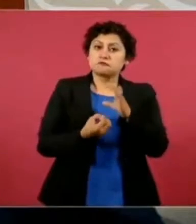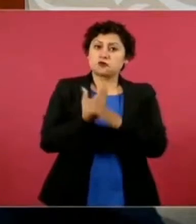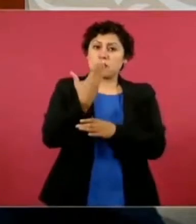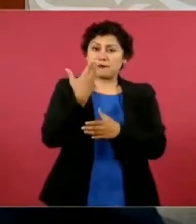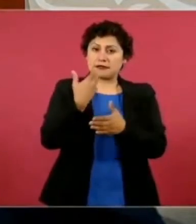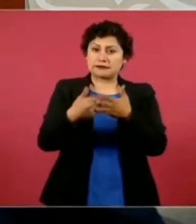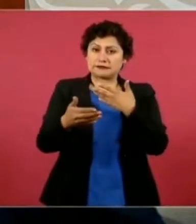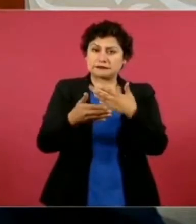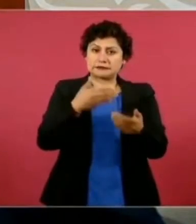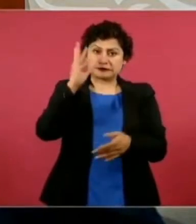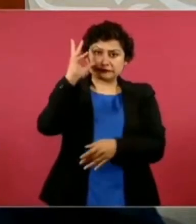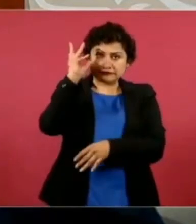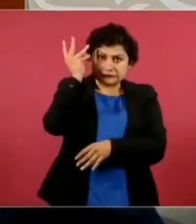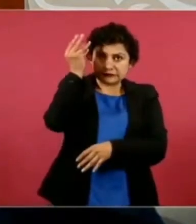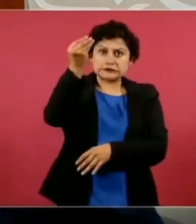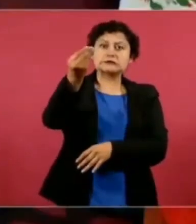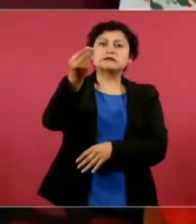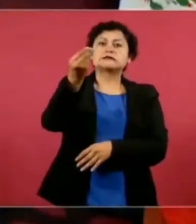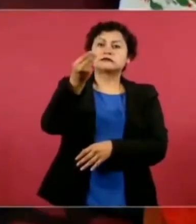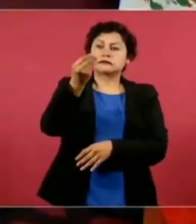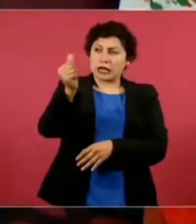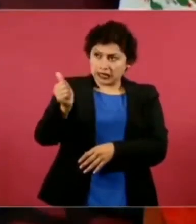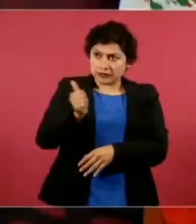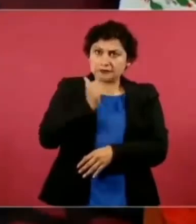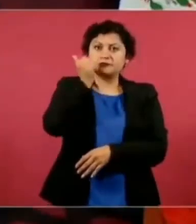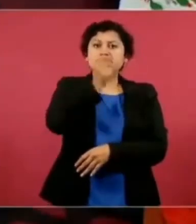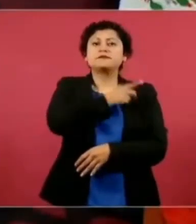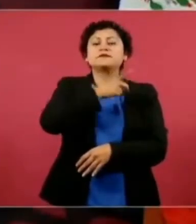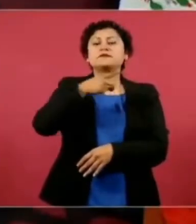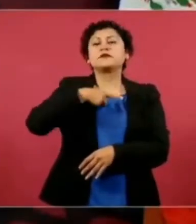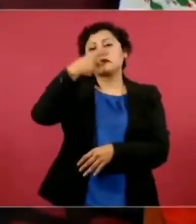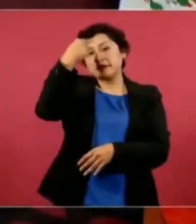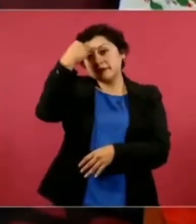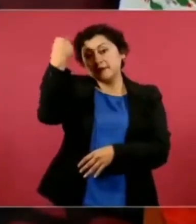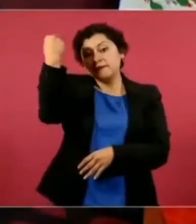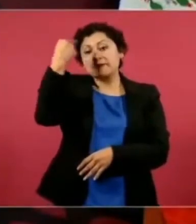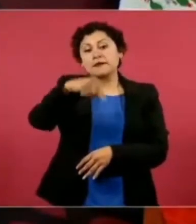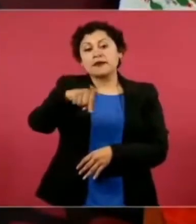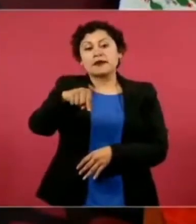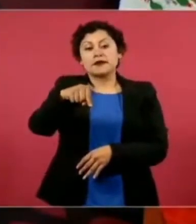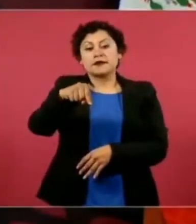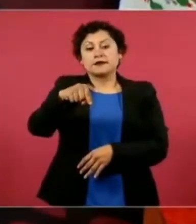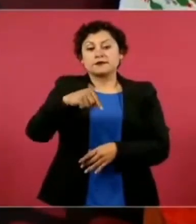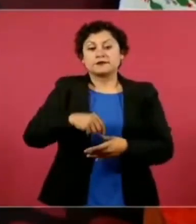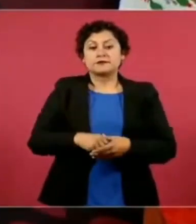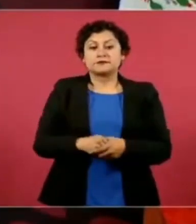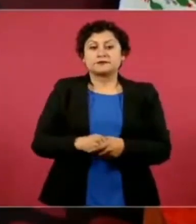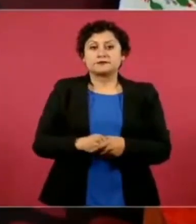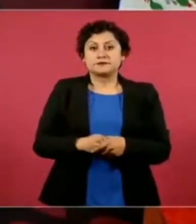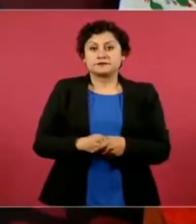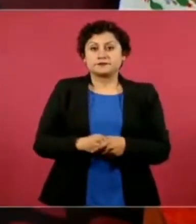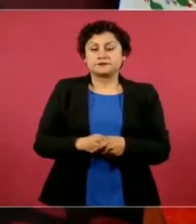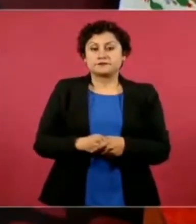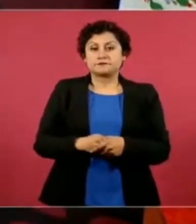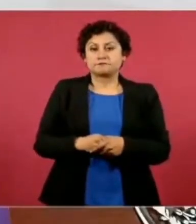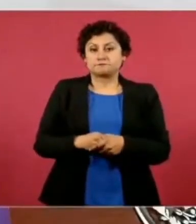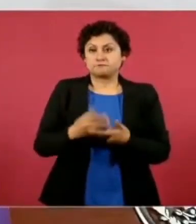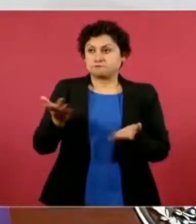para que se informe,